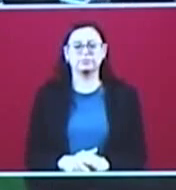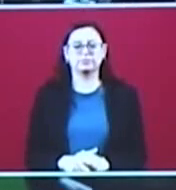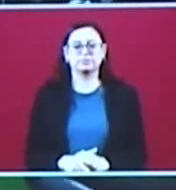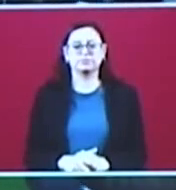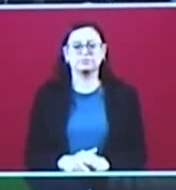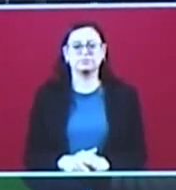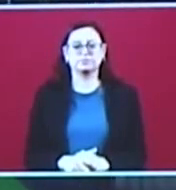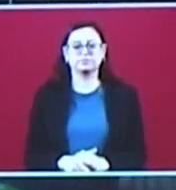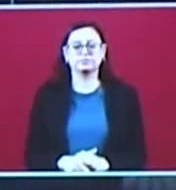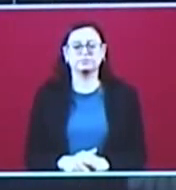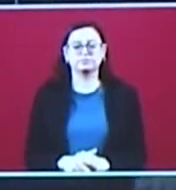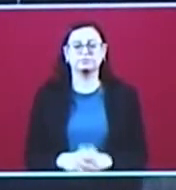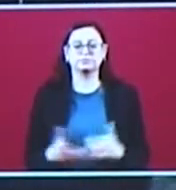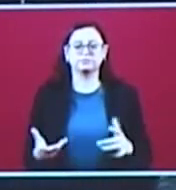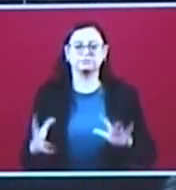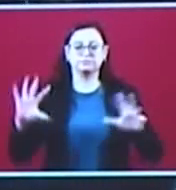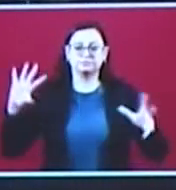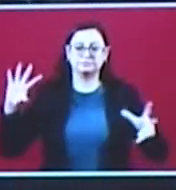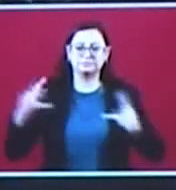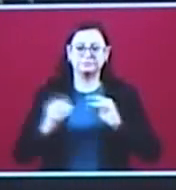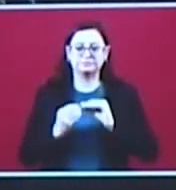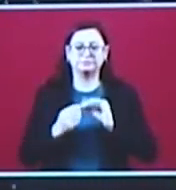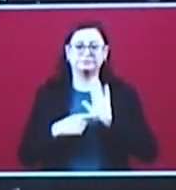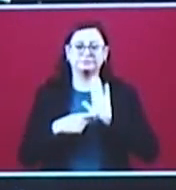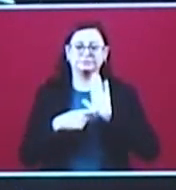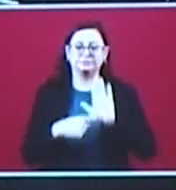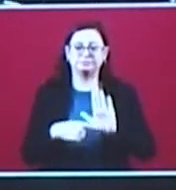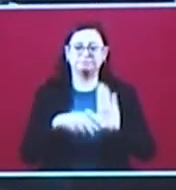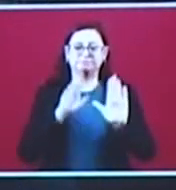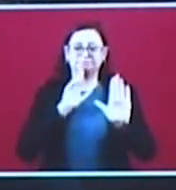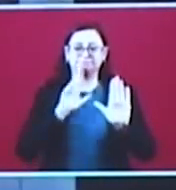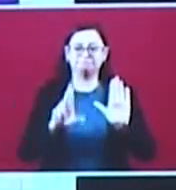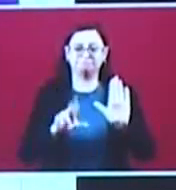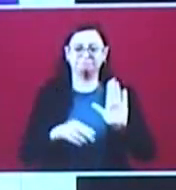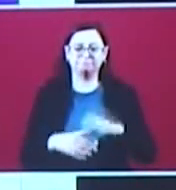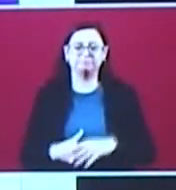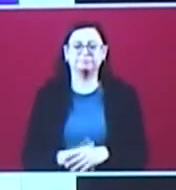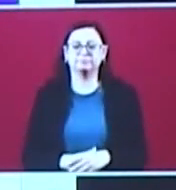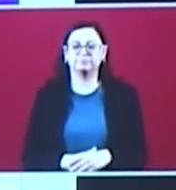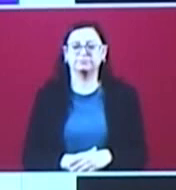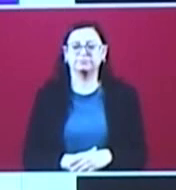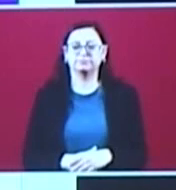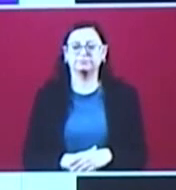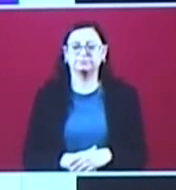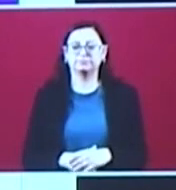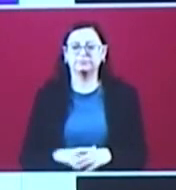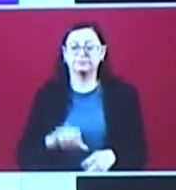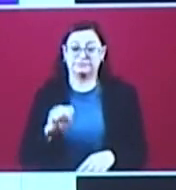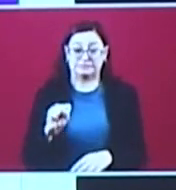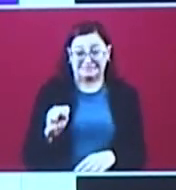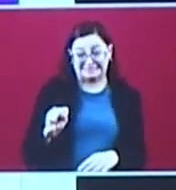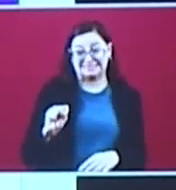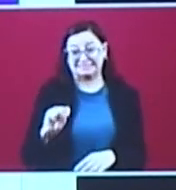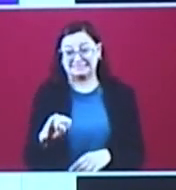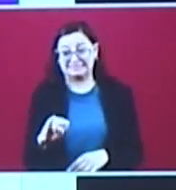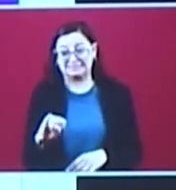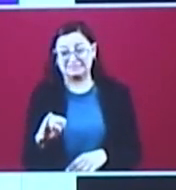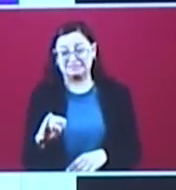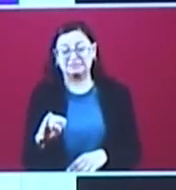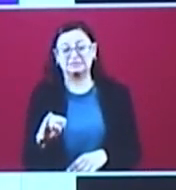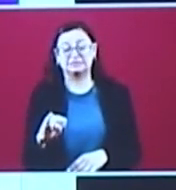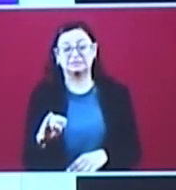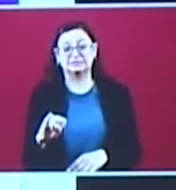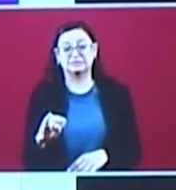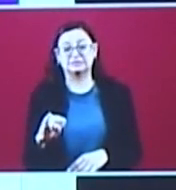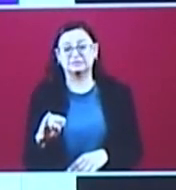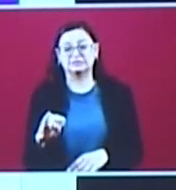se convirtió en presidente a partir del primero de diciembre. Llama la atención la baja participación en esta consulta. Ni siquiera